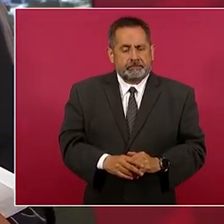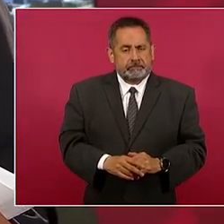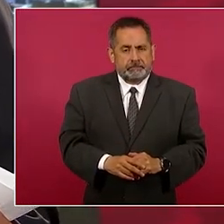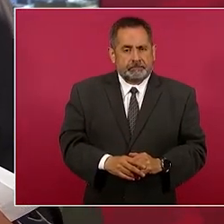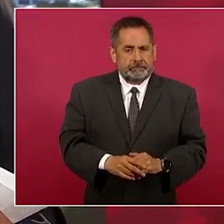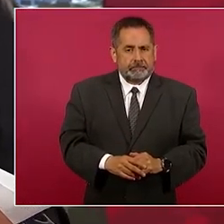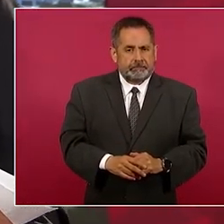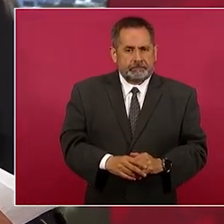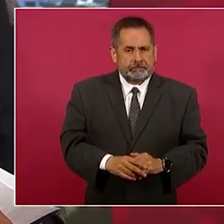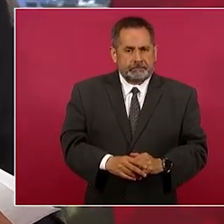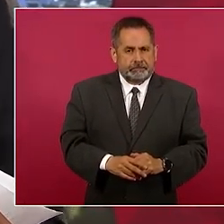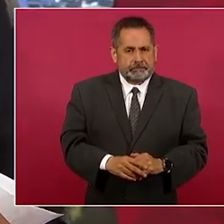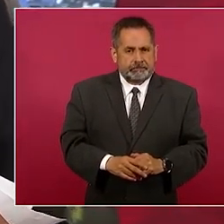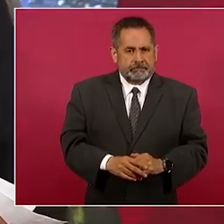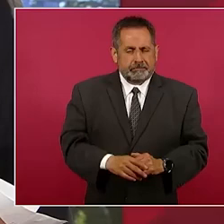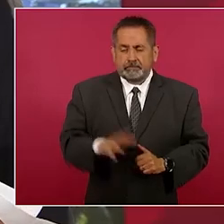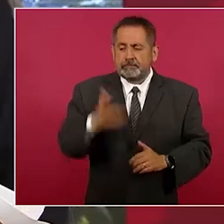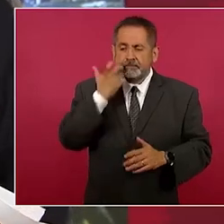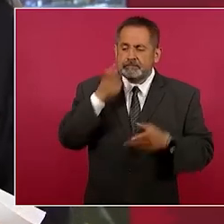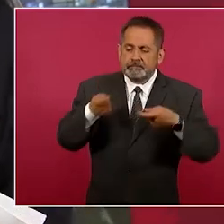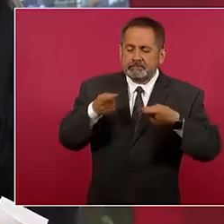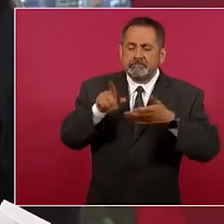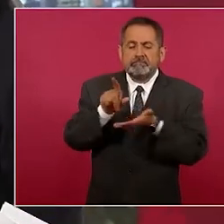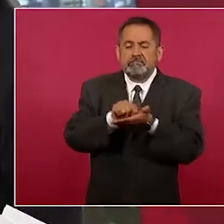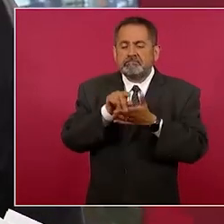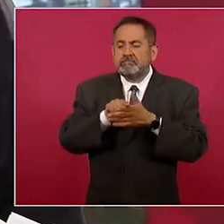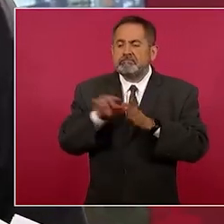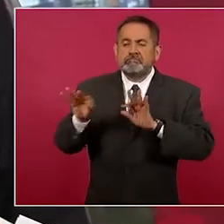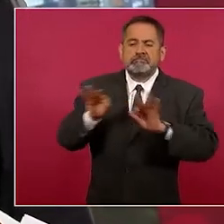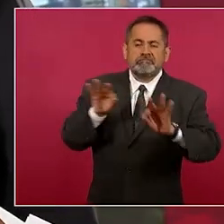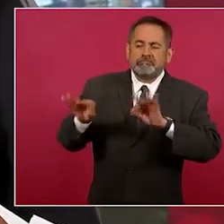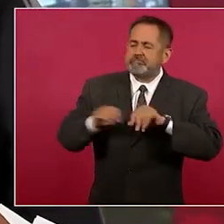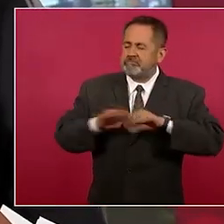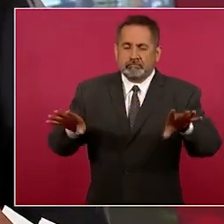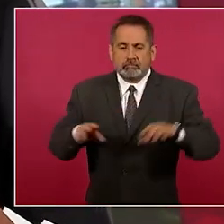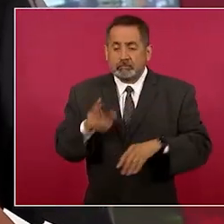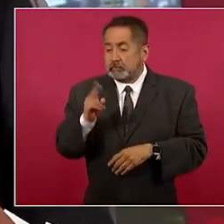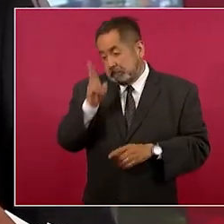que se acabe la manipulación y que no haya censura